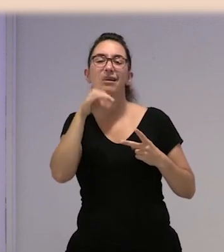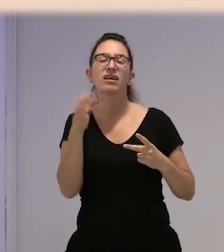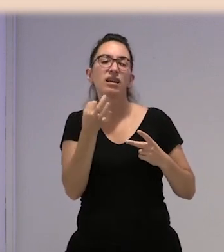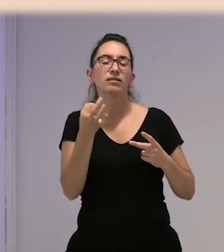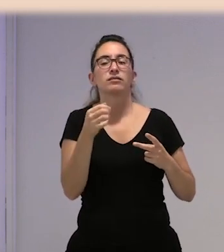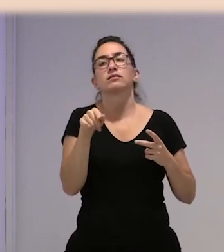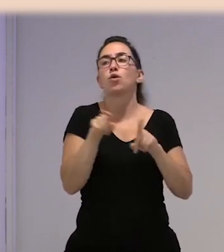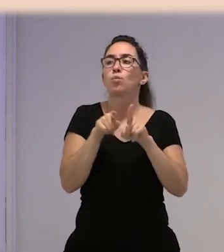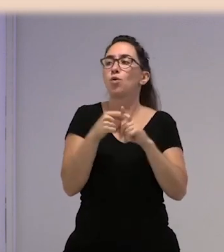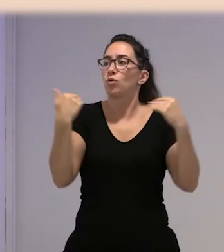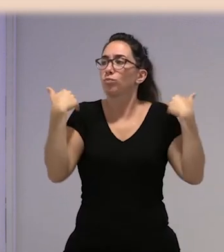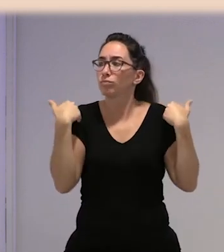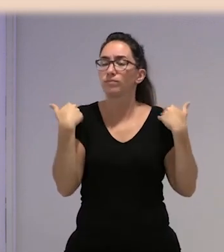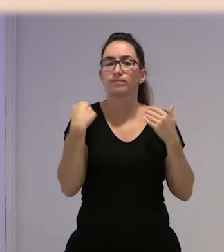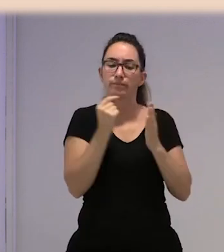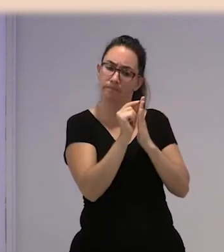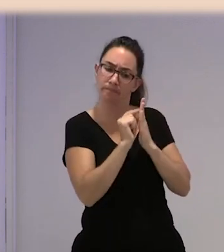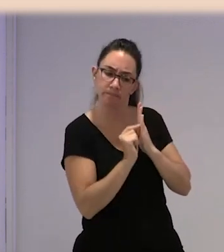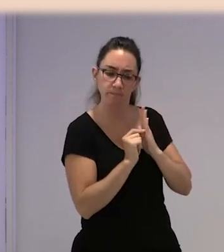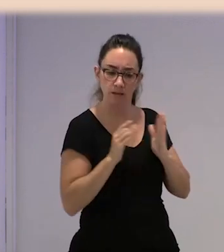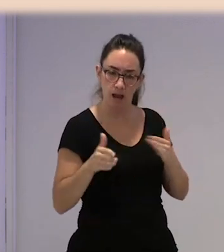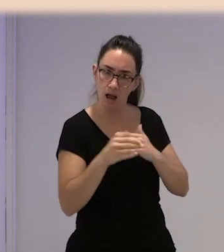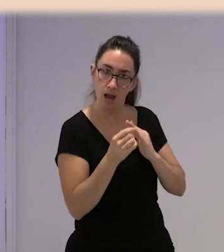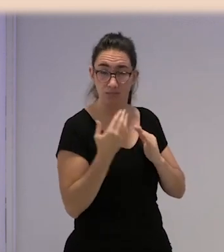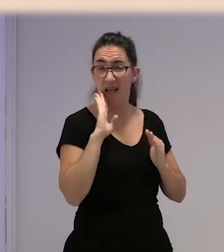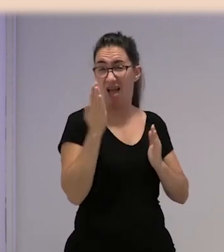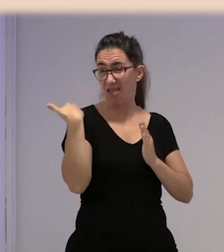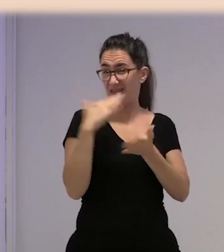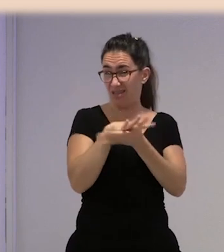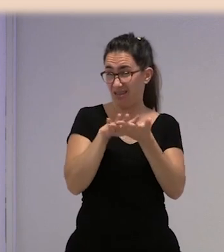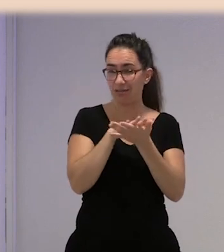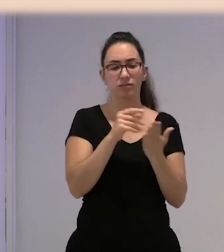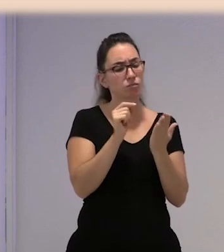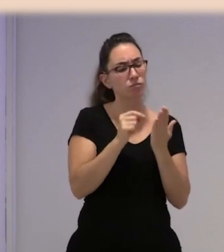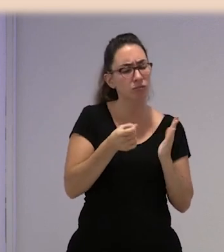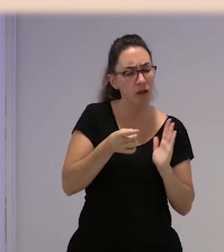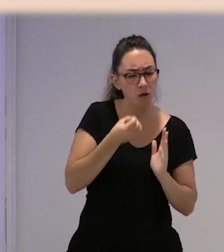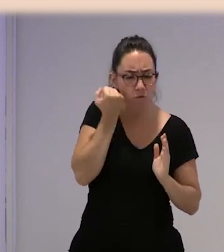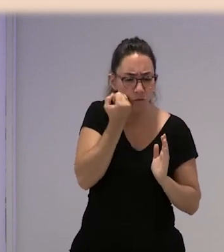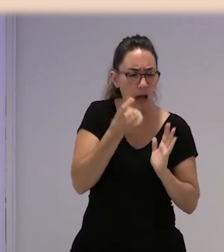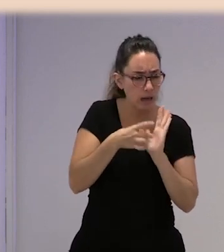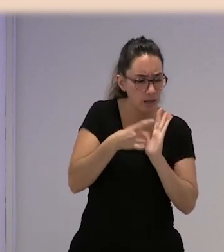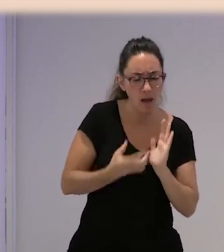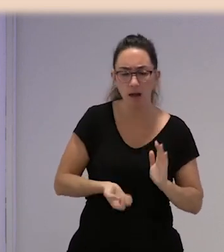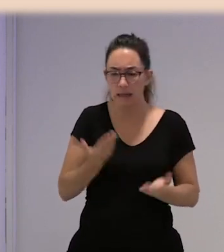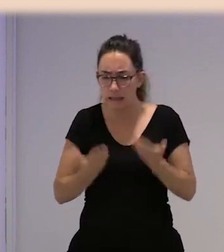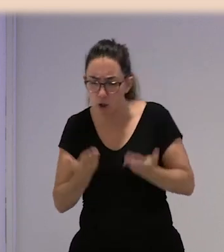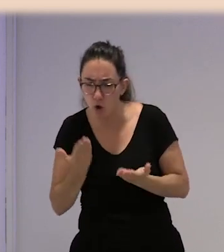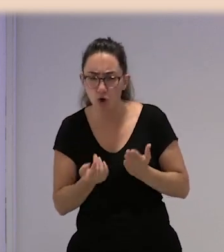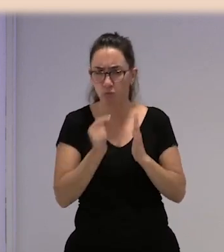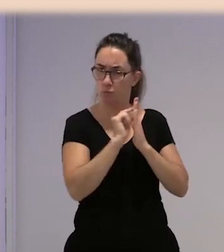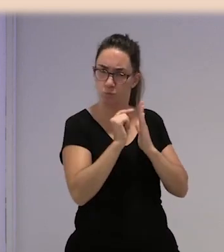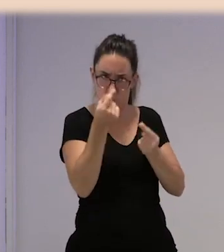os he comentado antes, pues las cajas, se encarga también de la calidad de las frutas, de apuntar los quiros, con los tractoristas